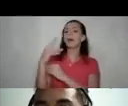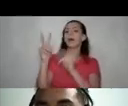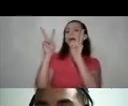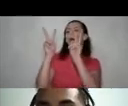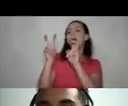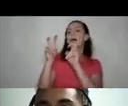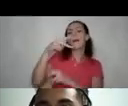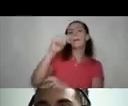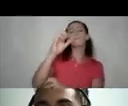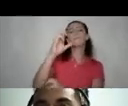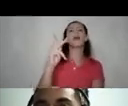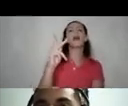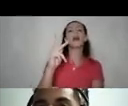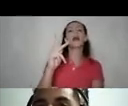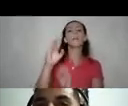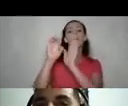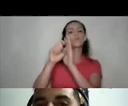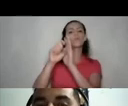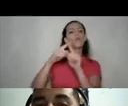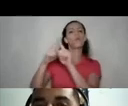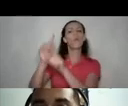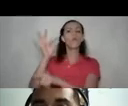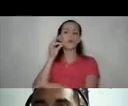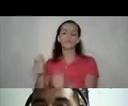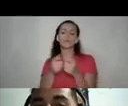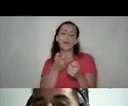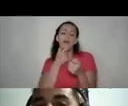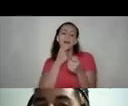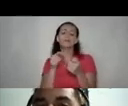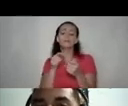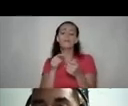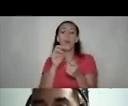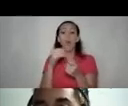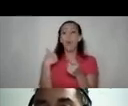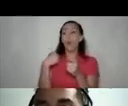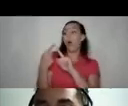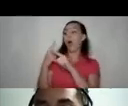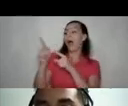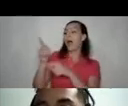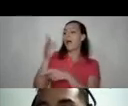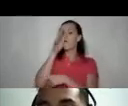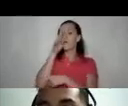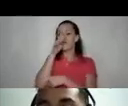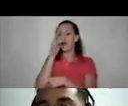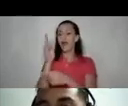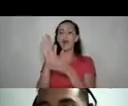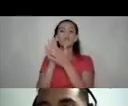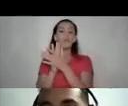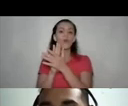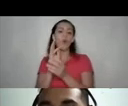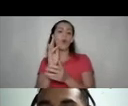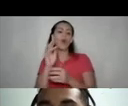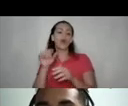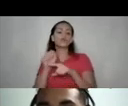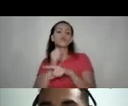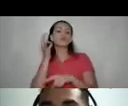pack ¿verdad? usted lo abre se ríe o ese compa que hace la famosa broma de la esposa ¿verdad? o de la suegra que